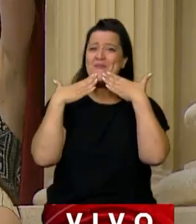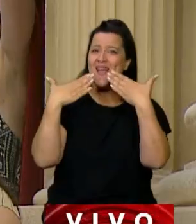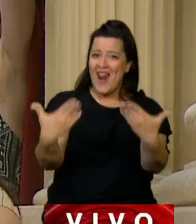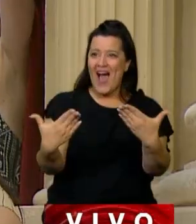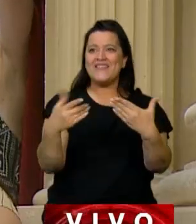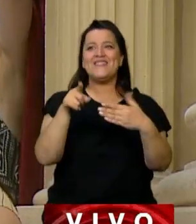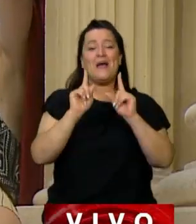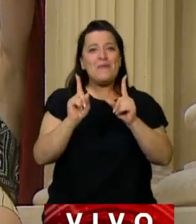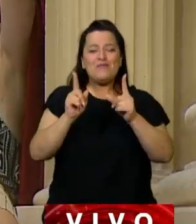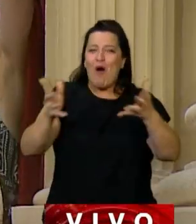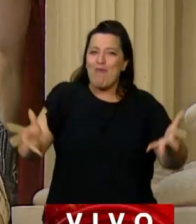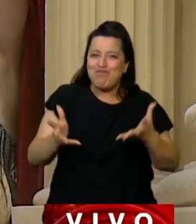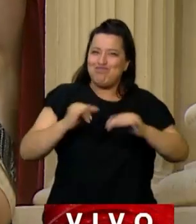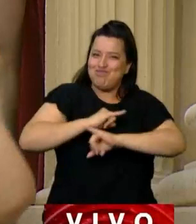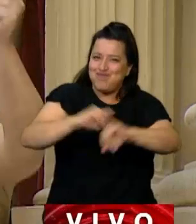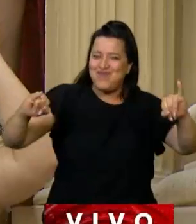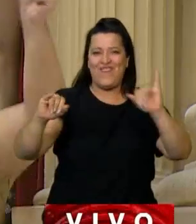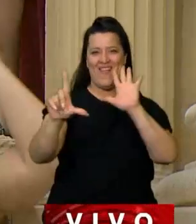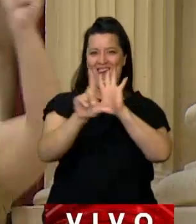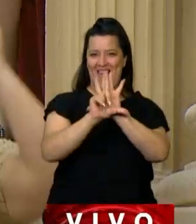sido promotoras de esta ley.